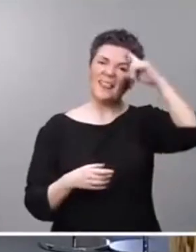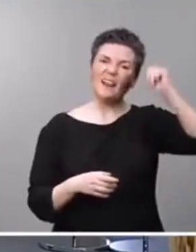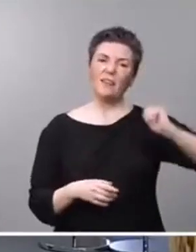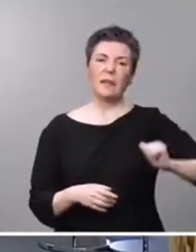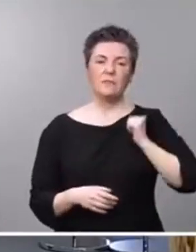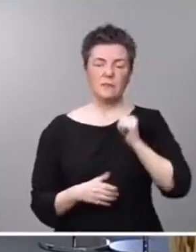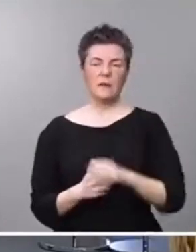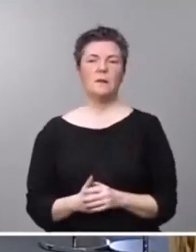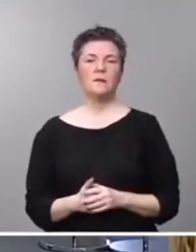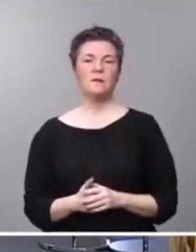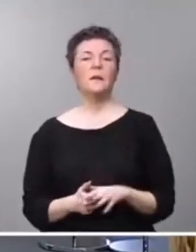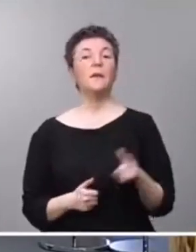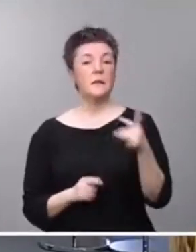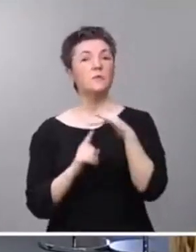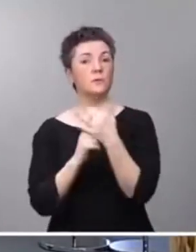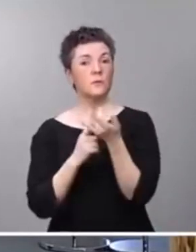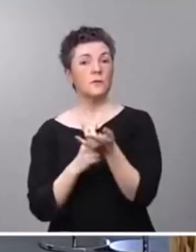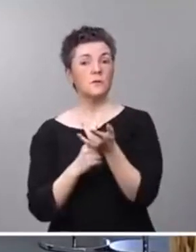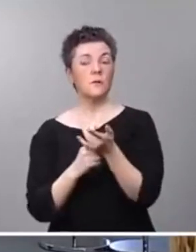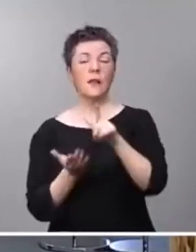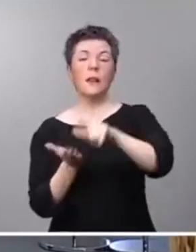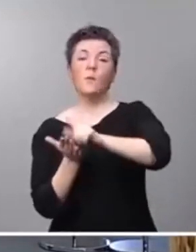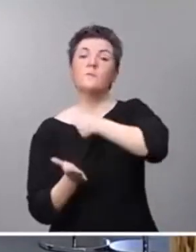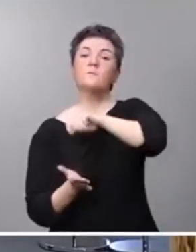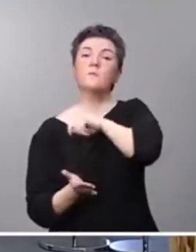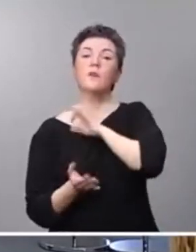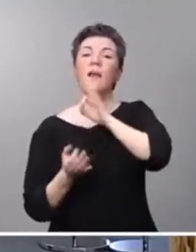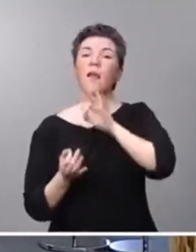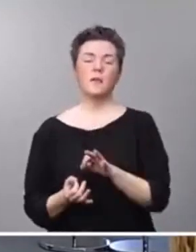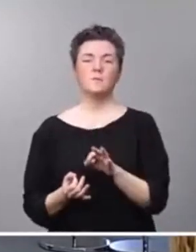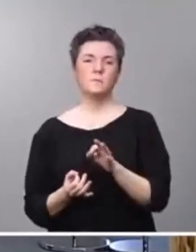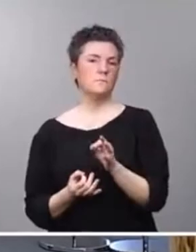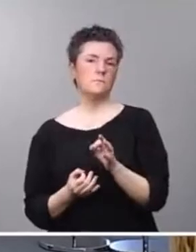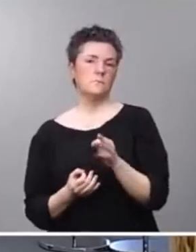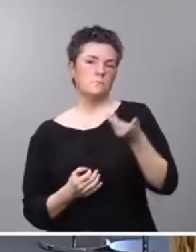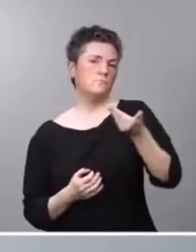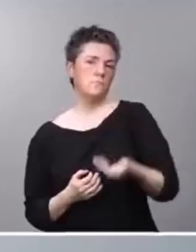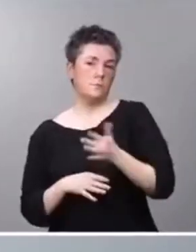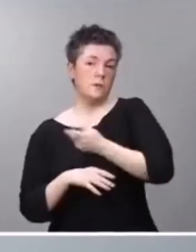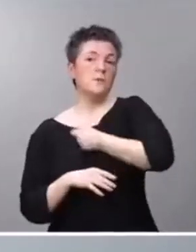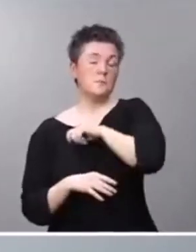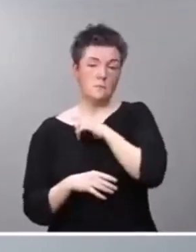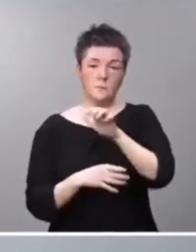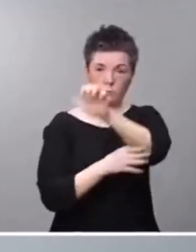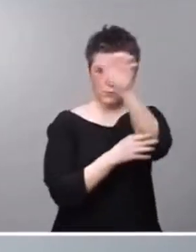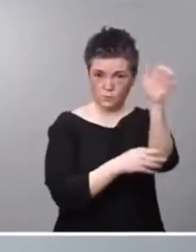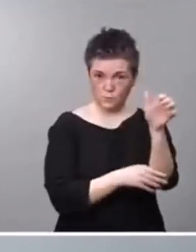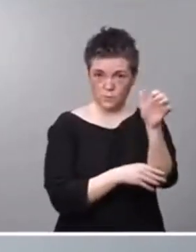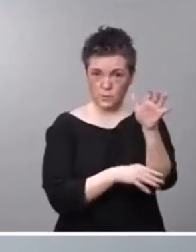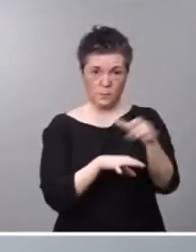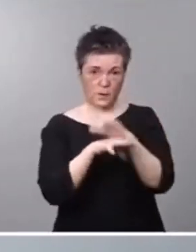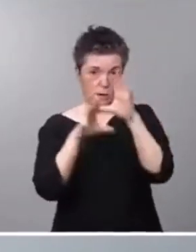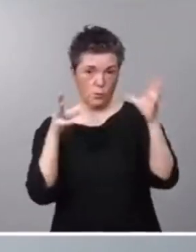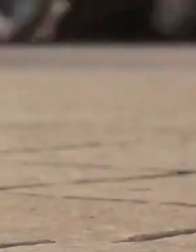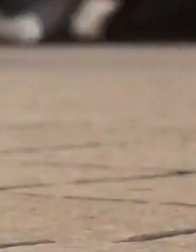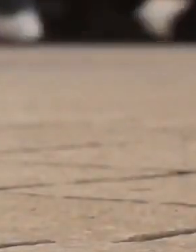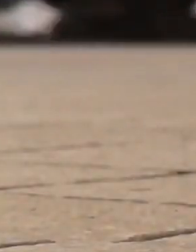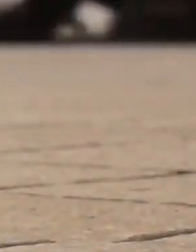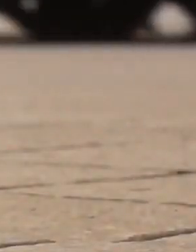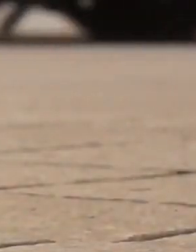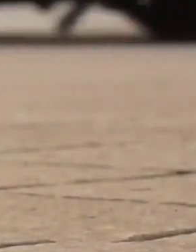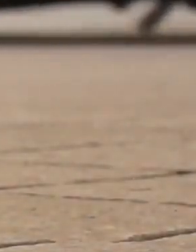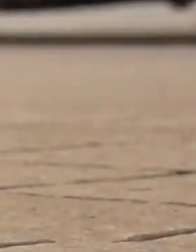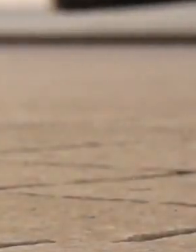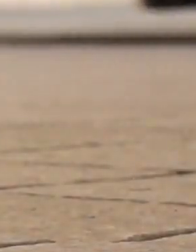El Consejo de Ministros celebrado hoy ha aprobado el proyecto estratégico para la recuperación y la transformación económica que